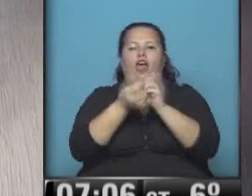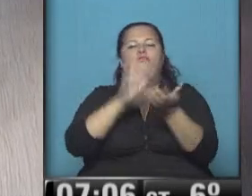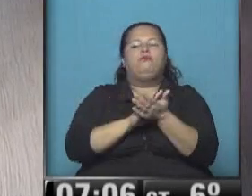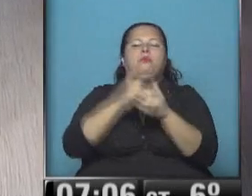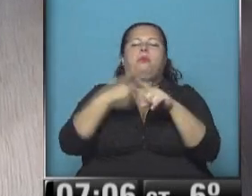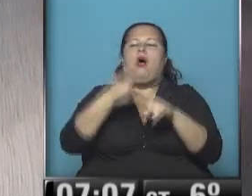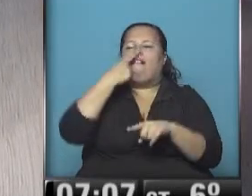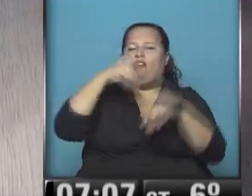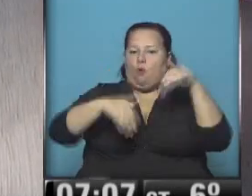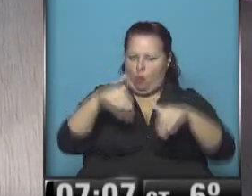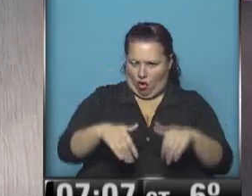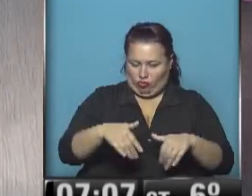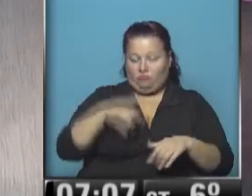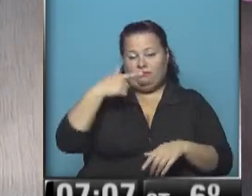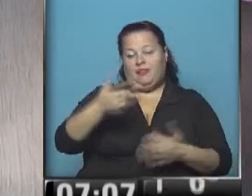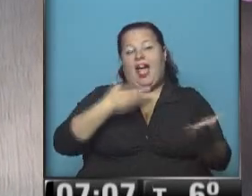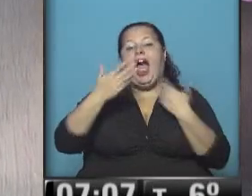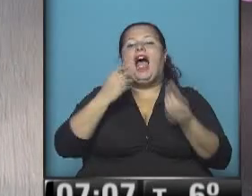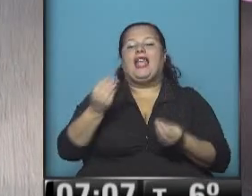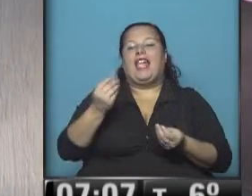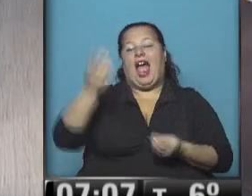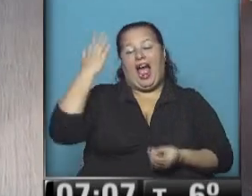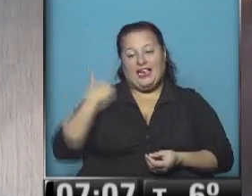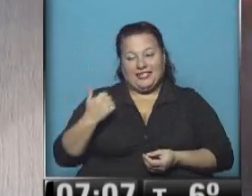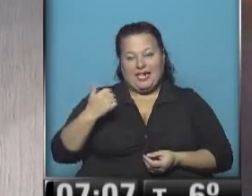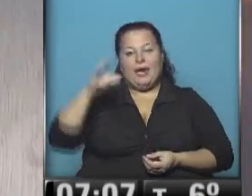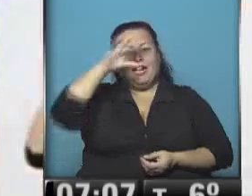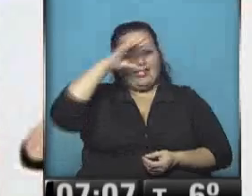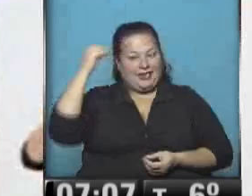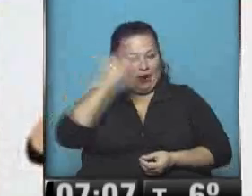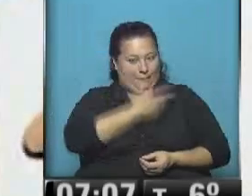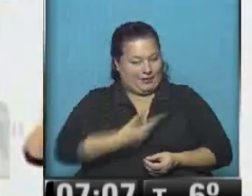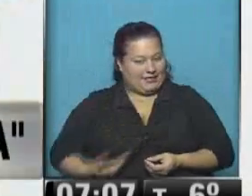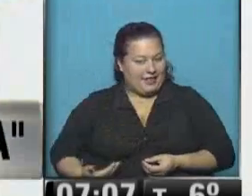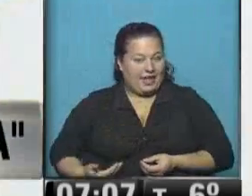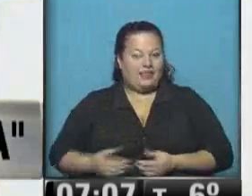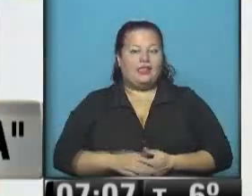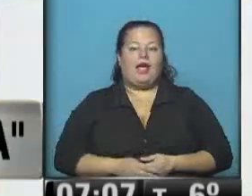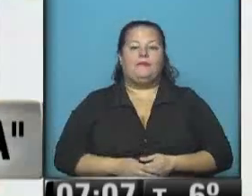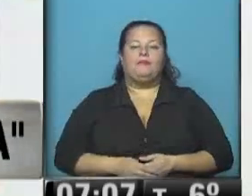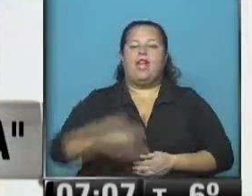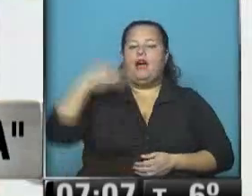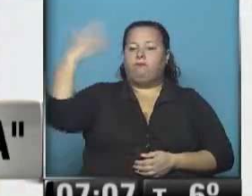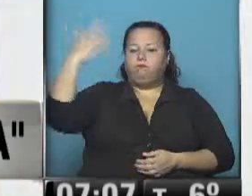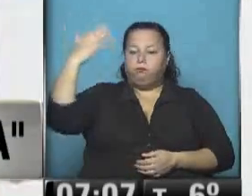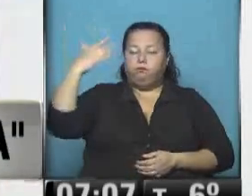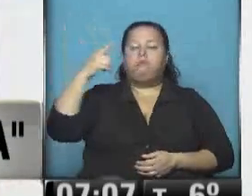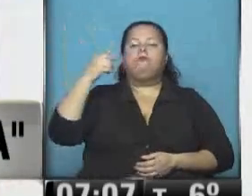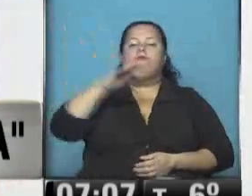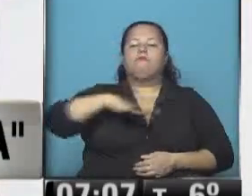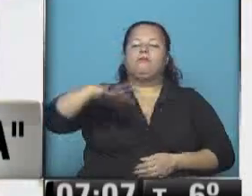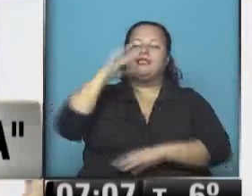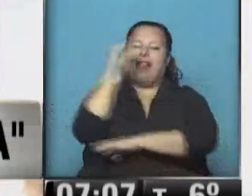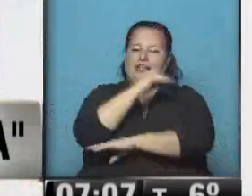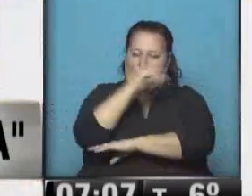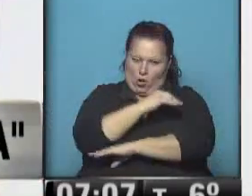un voto electoral. Esas son las frases que utilizaba, por ejemplo, el día de ayer la presidenta Cristina Fernández en un acto que se dio en Santa